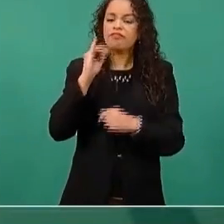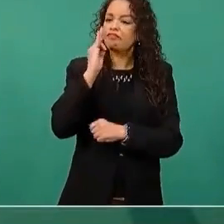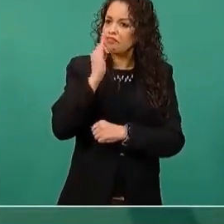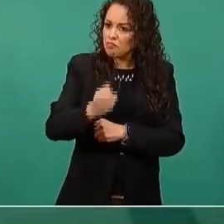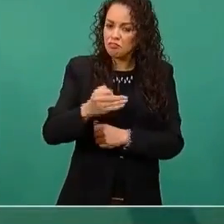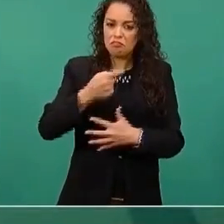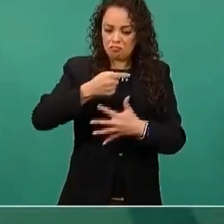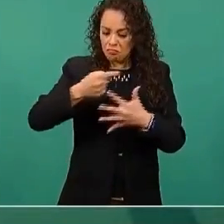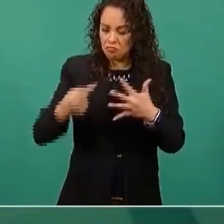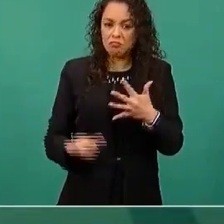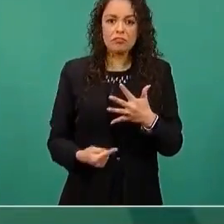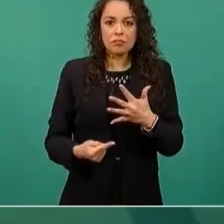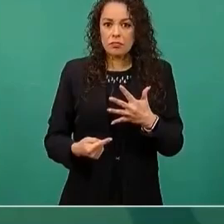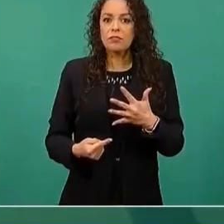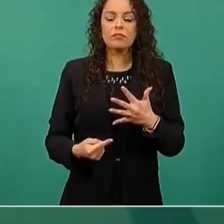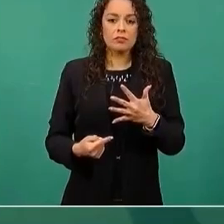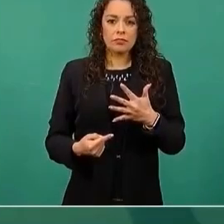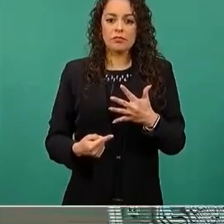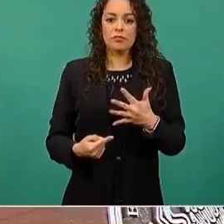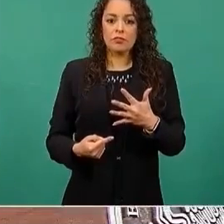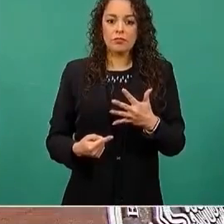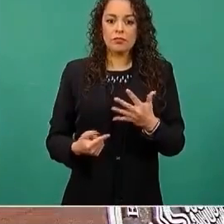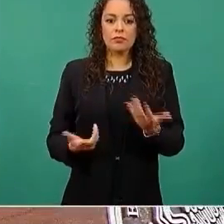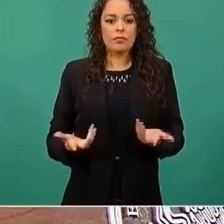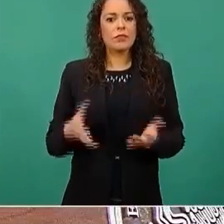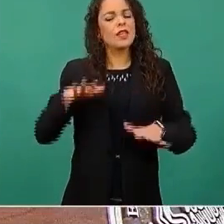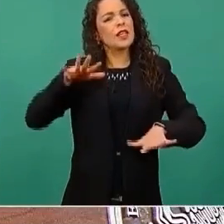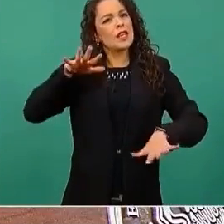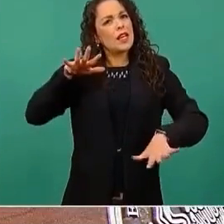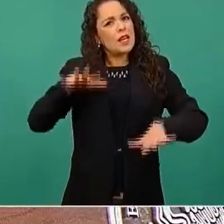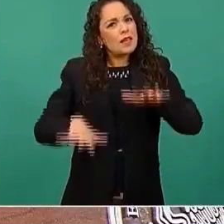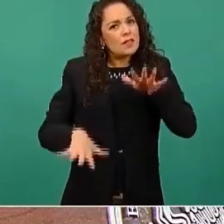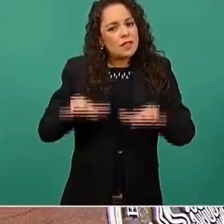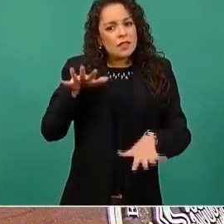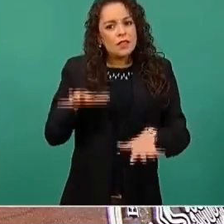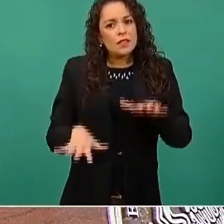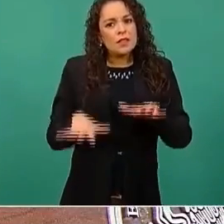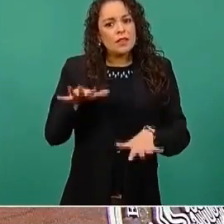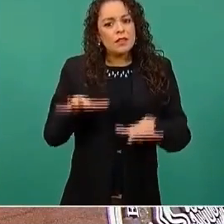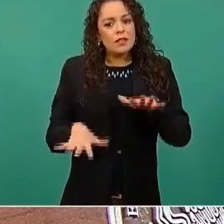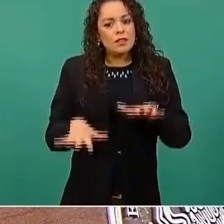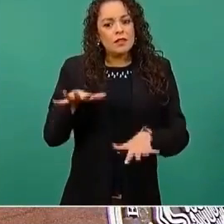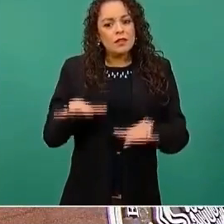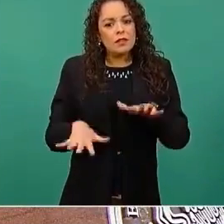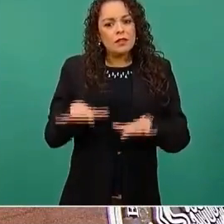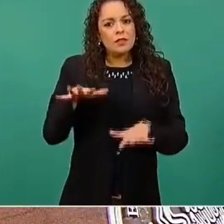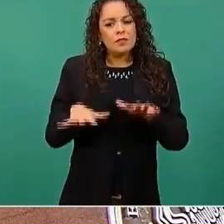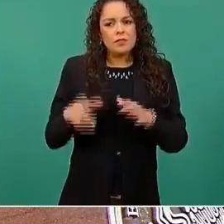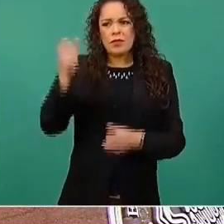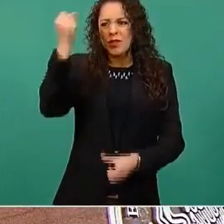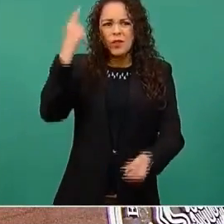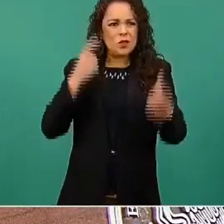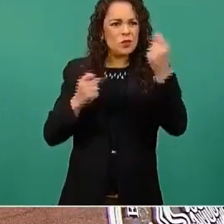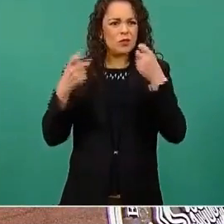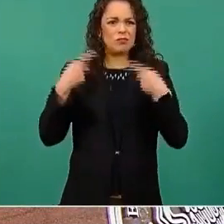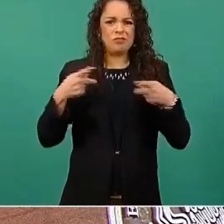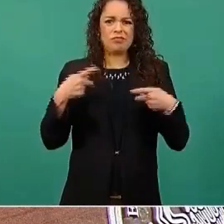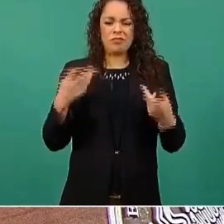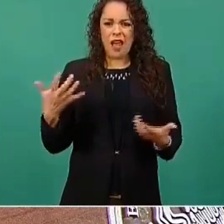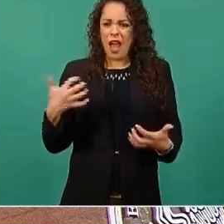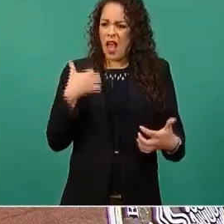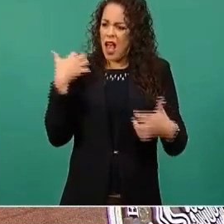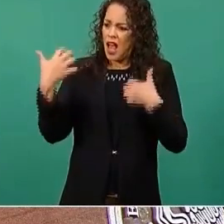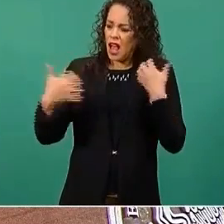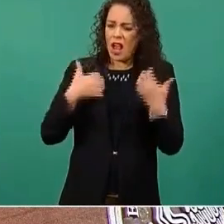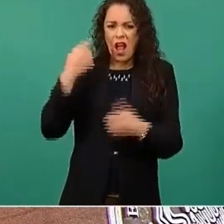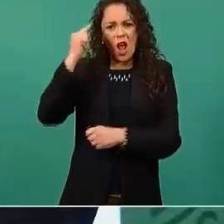que se molestan con